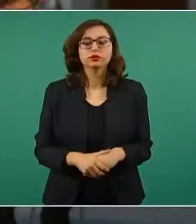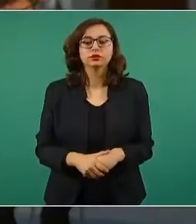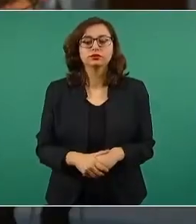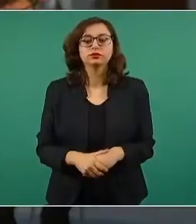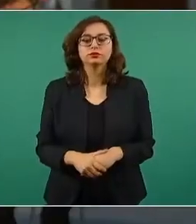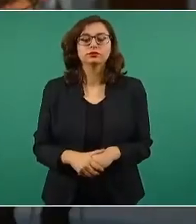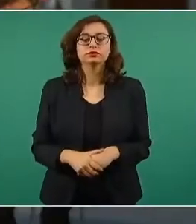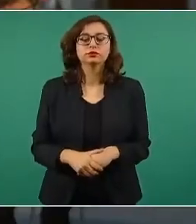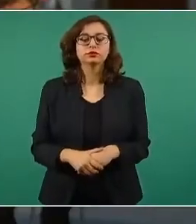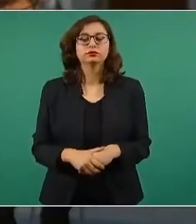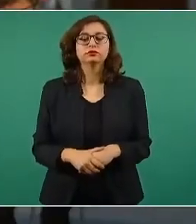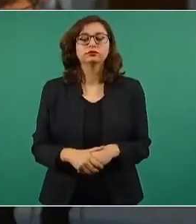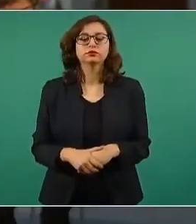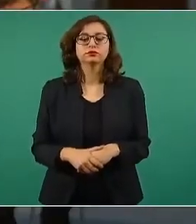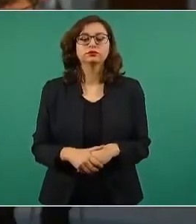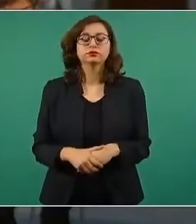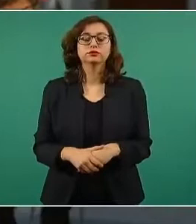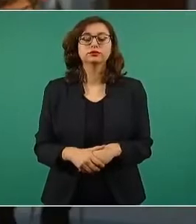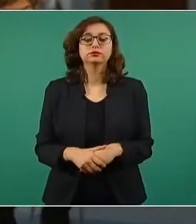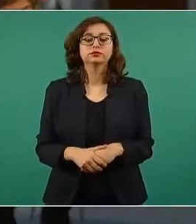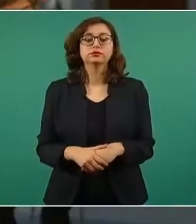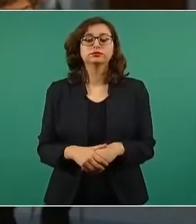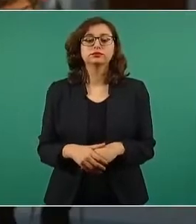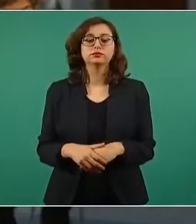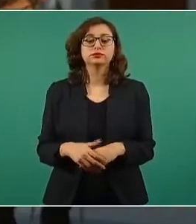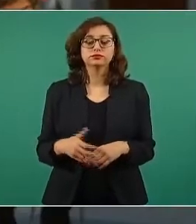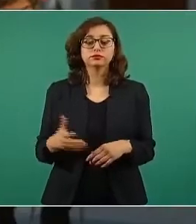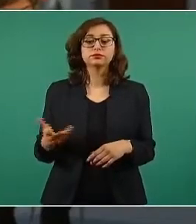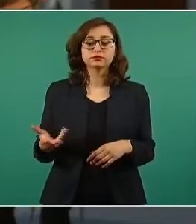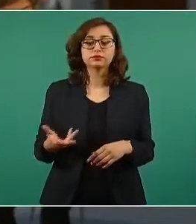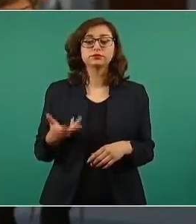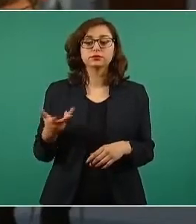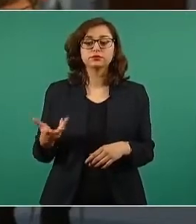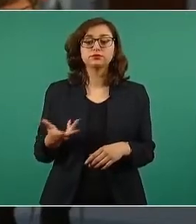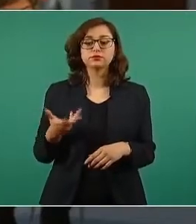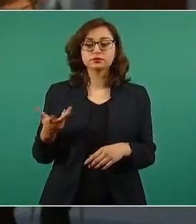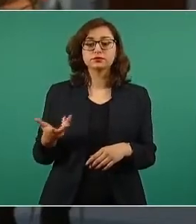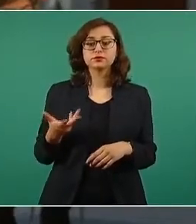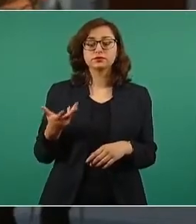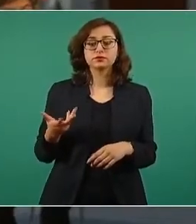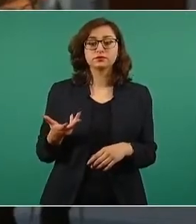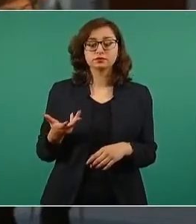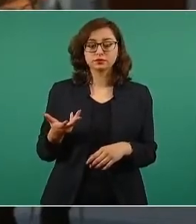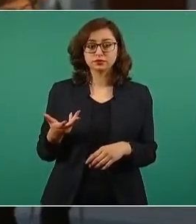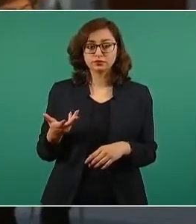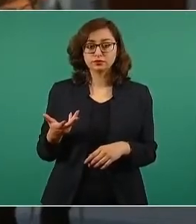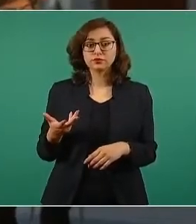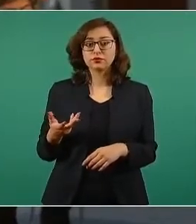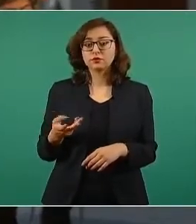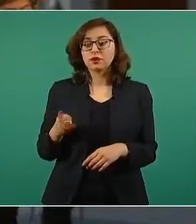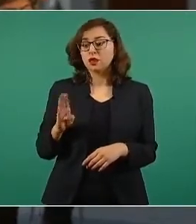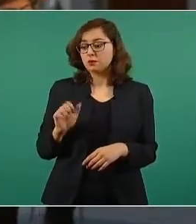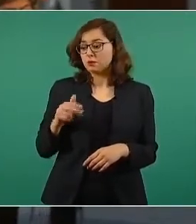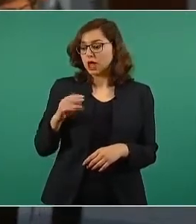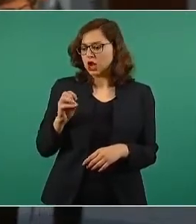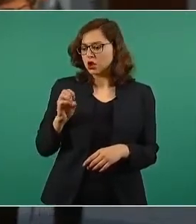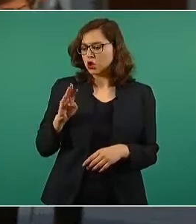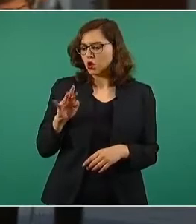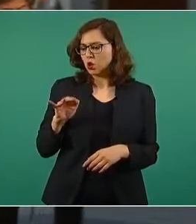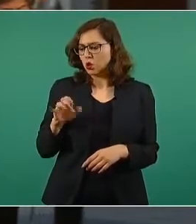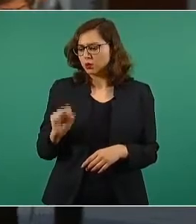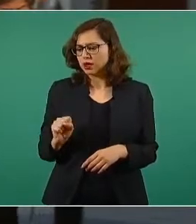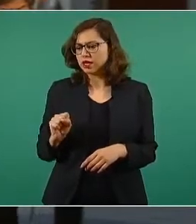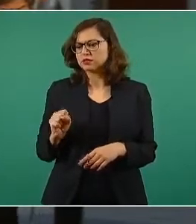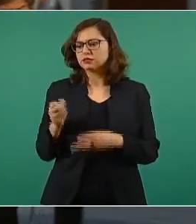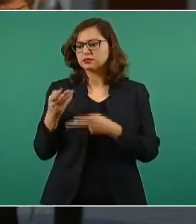Banobras, de la Banca de Desarrollo y